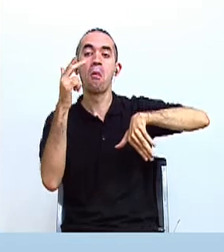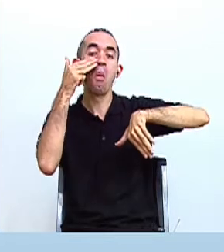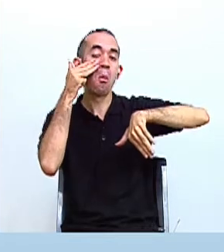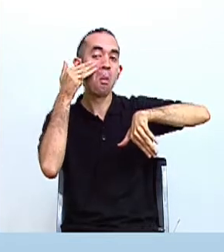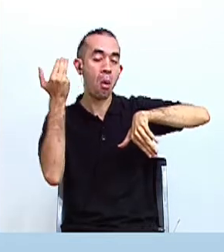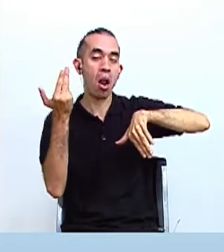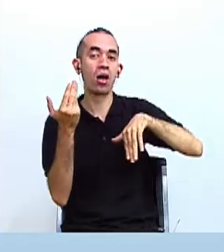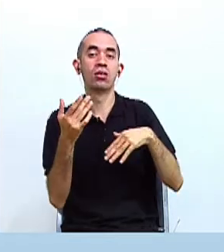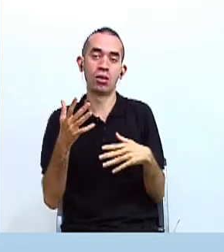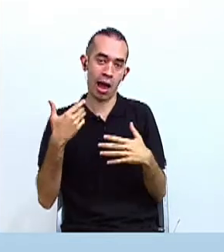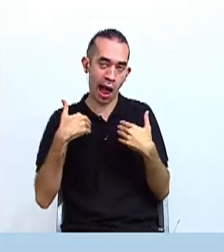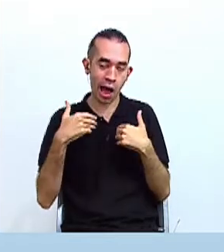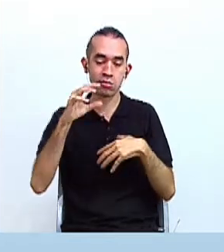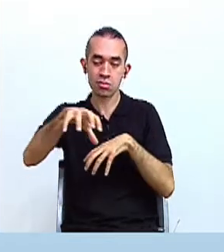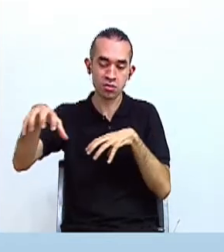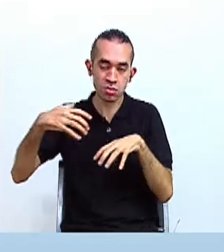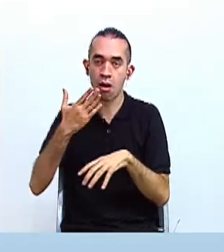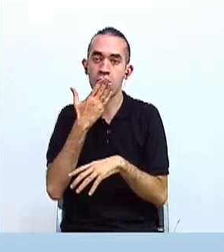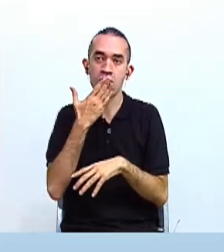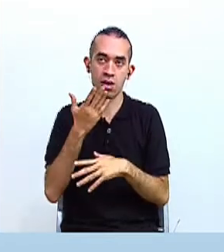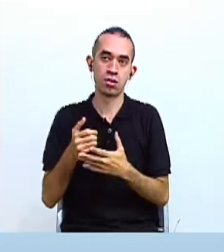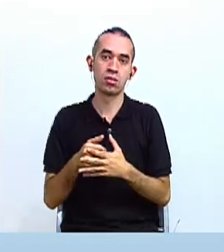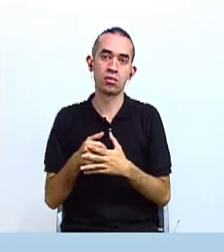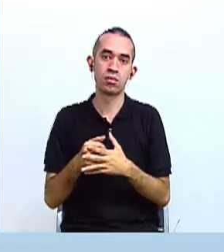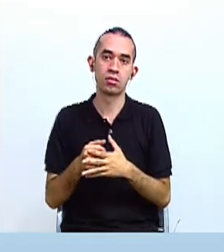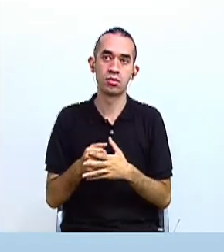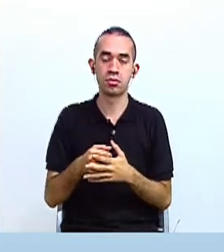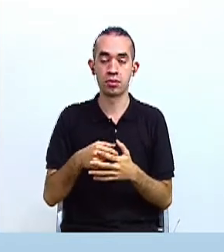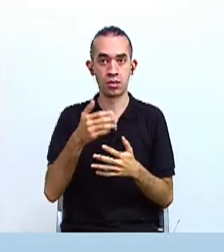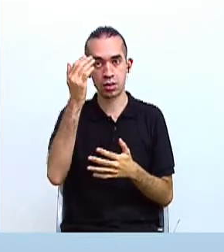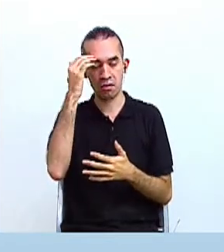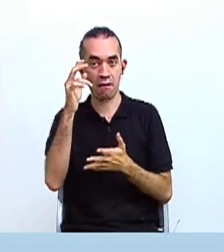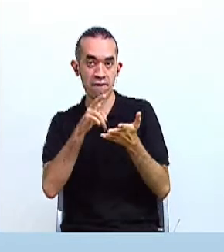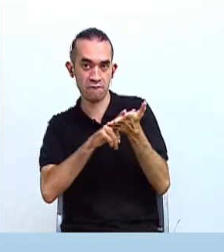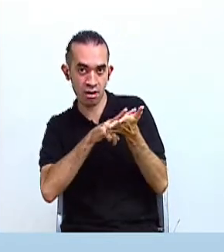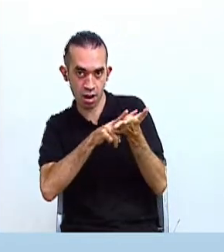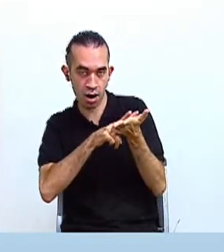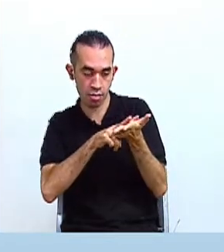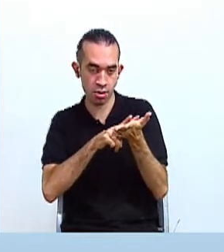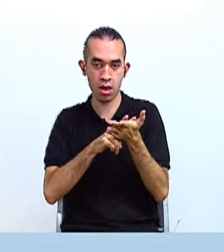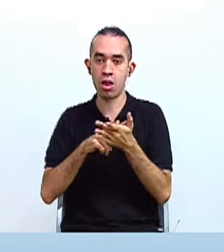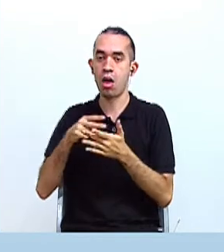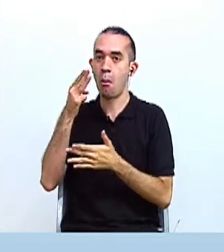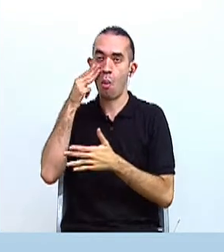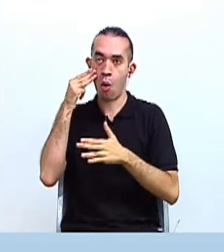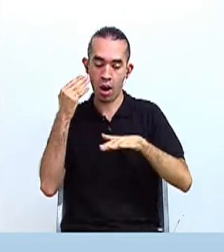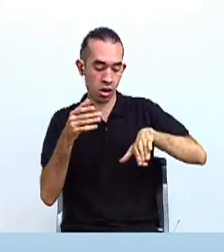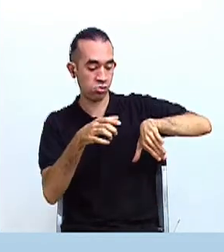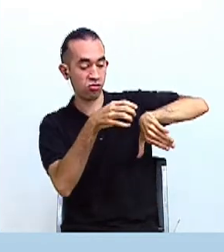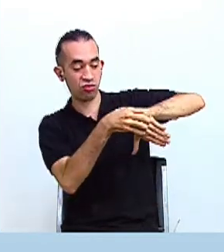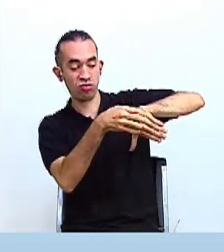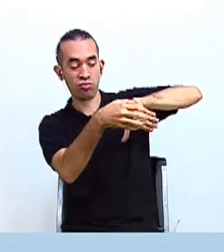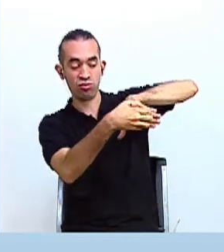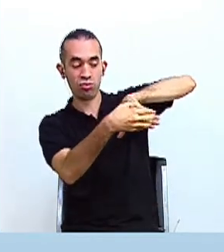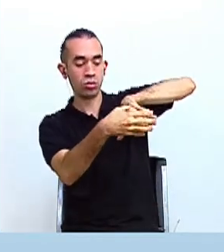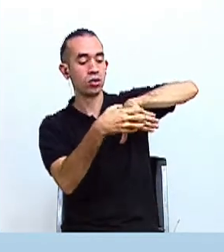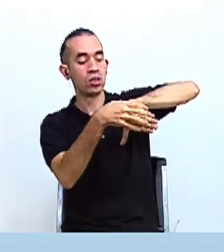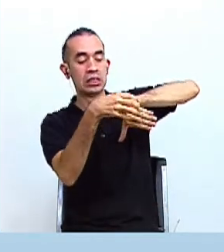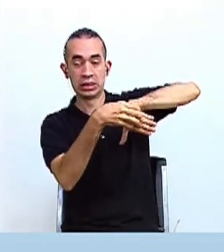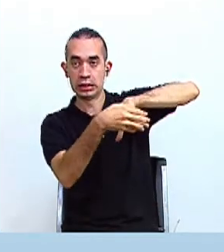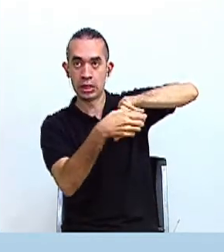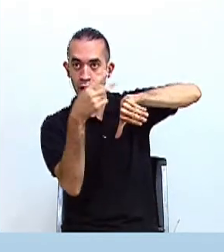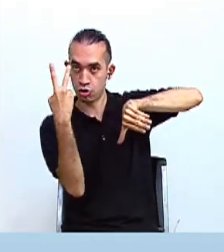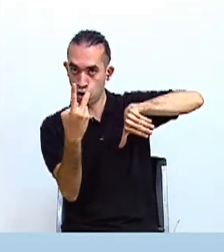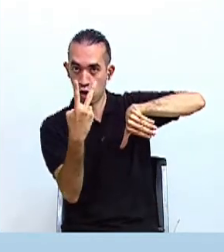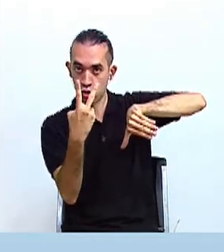indígenas costarricenses. Tanto la región de color verde como la región de color morado recibieron una amplia influencia del